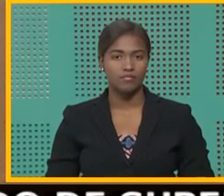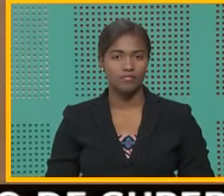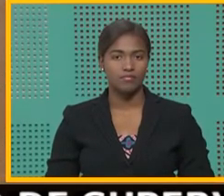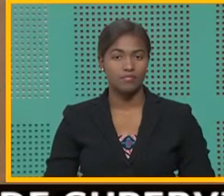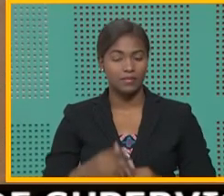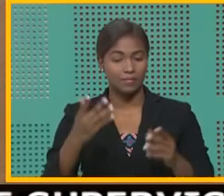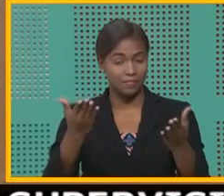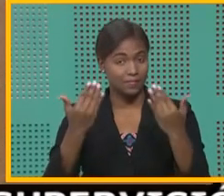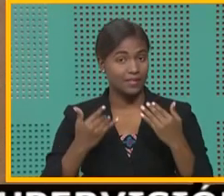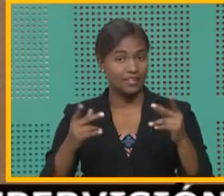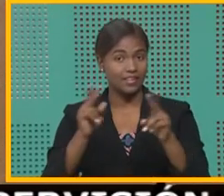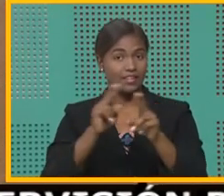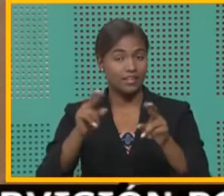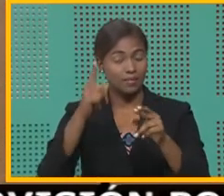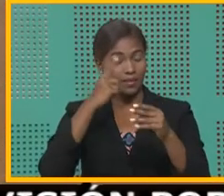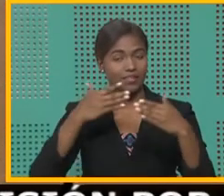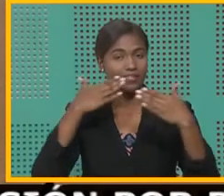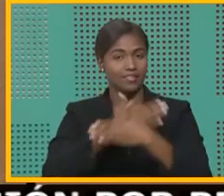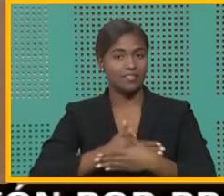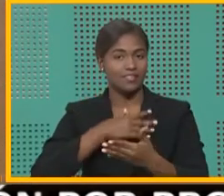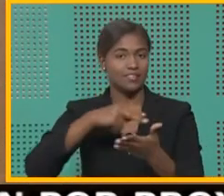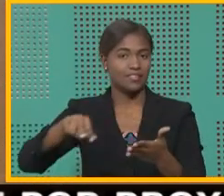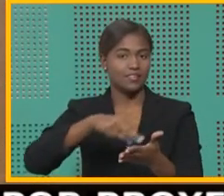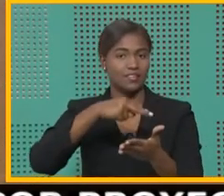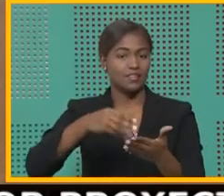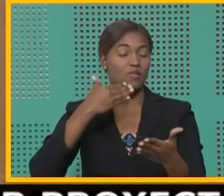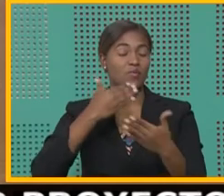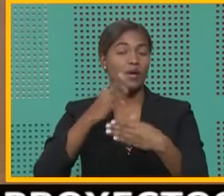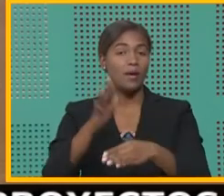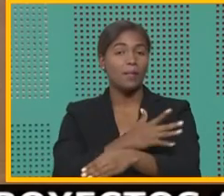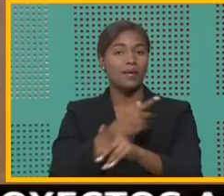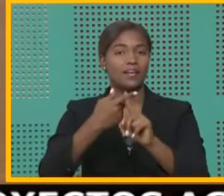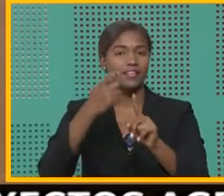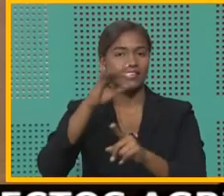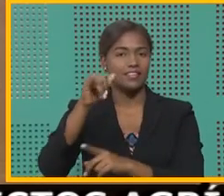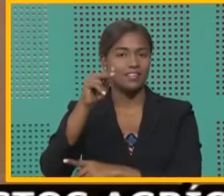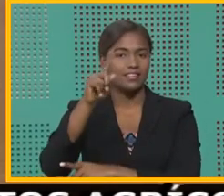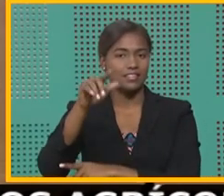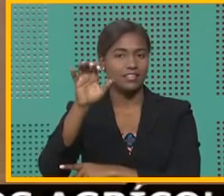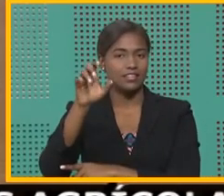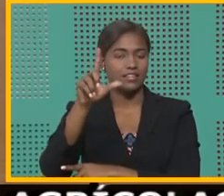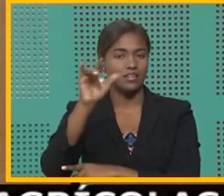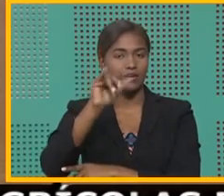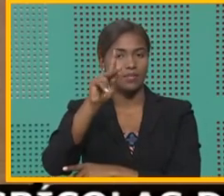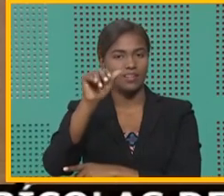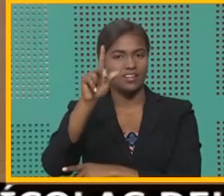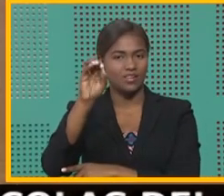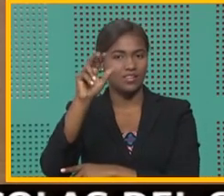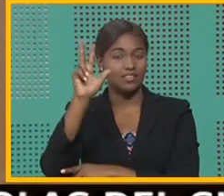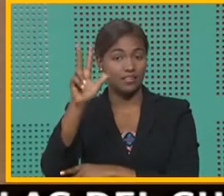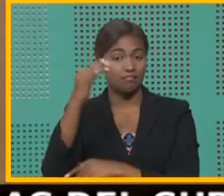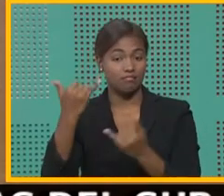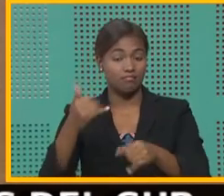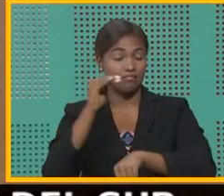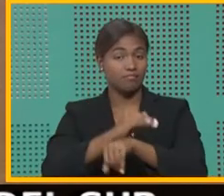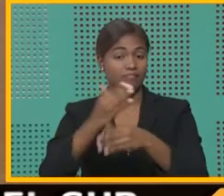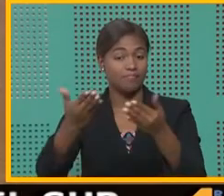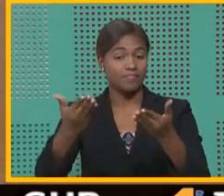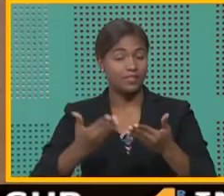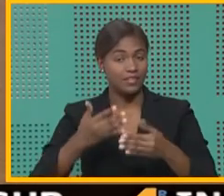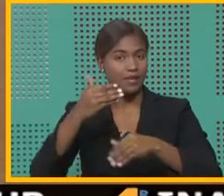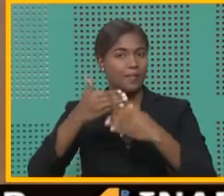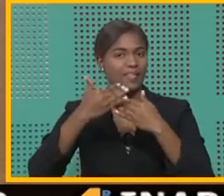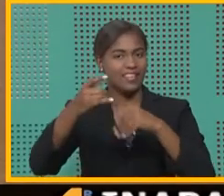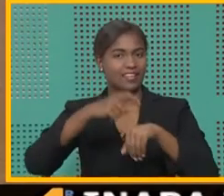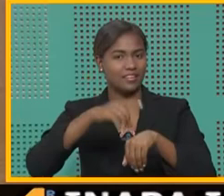Vengan listos para gozar y bailar con la buena música de Yacer Tejeda y Palotre. Esta noche les esperamos a partir de las